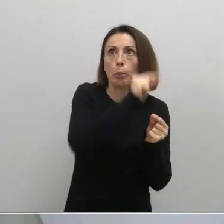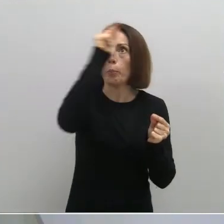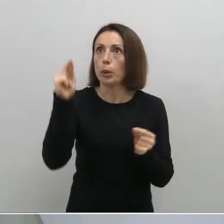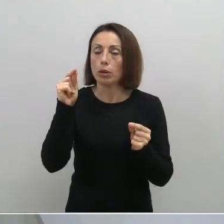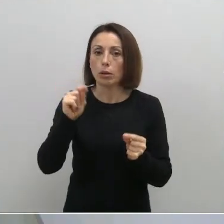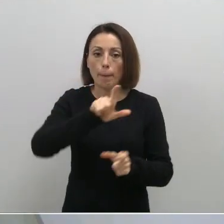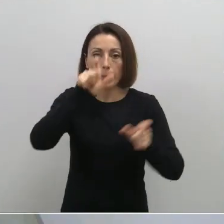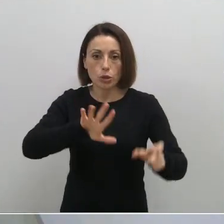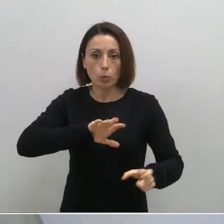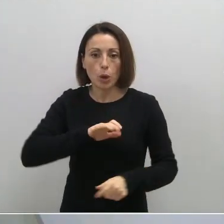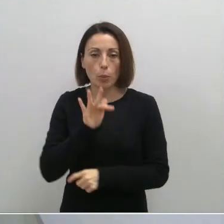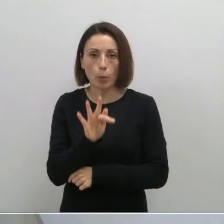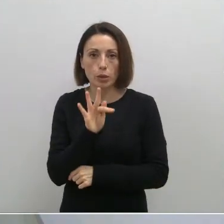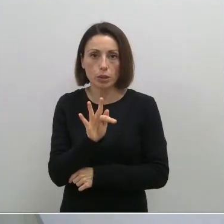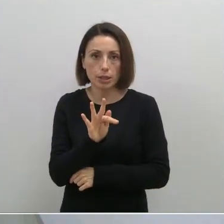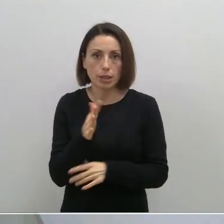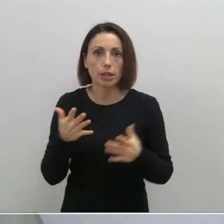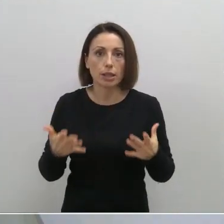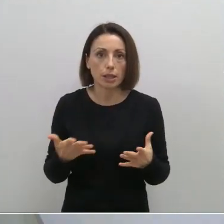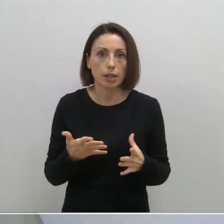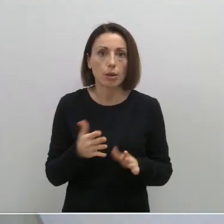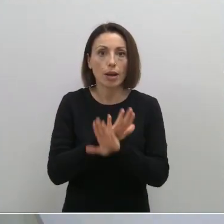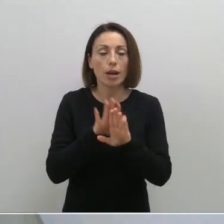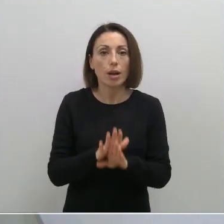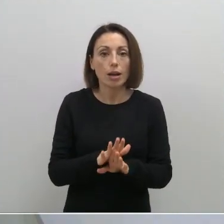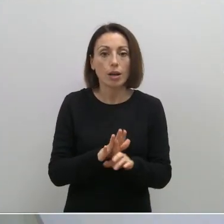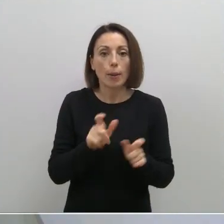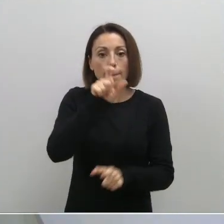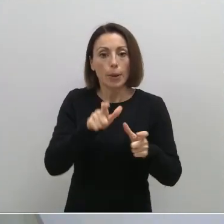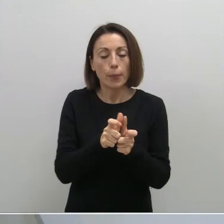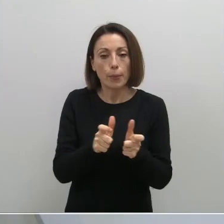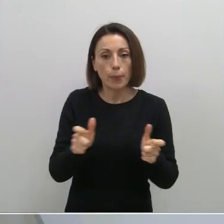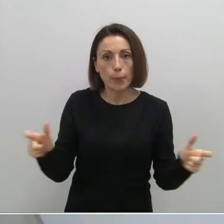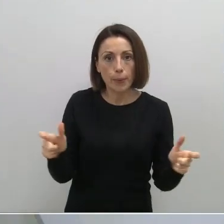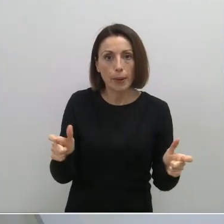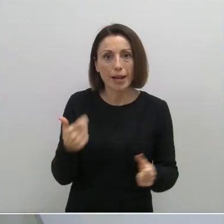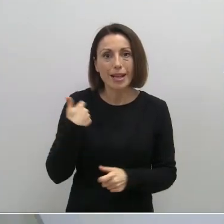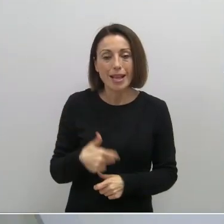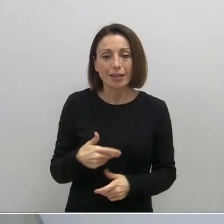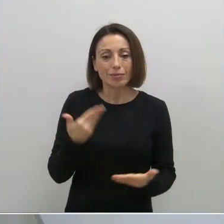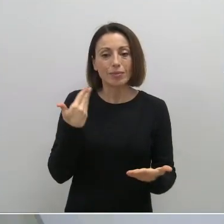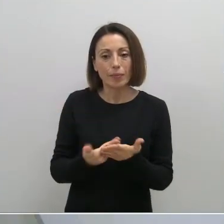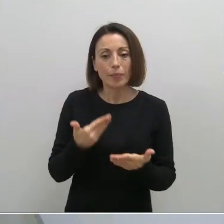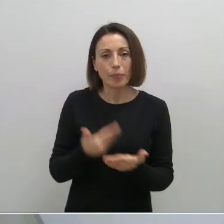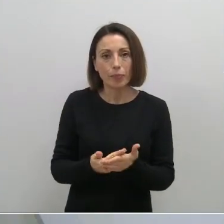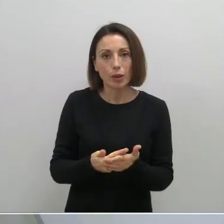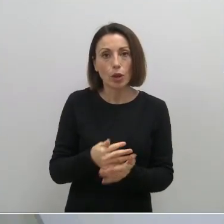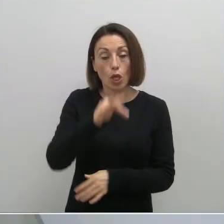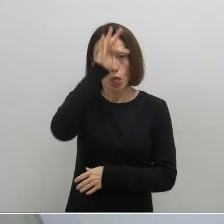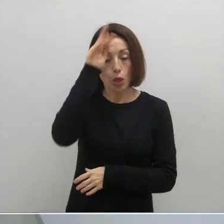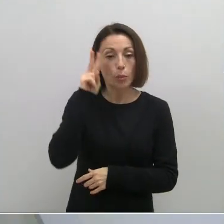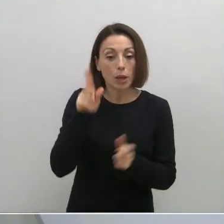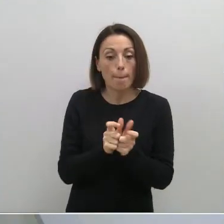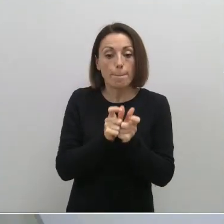positivos. Se incrementan, pues, el número de casos acumulados cuando se hace esta consolidación. Los domingos vemos cómo